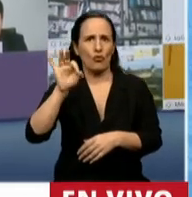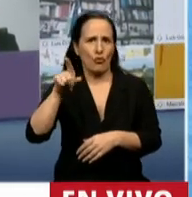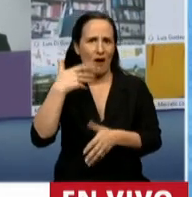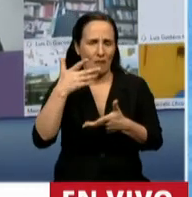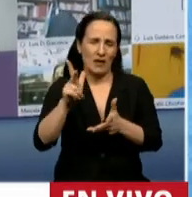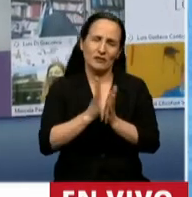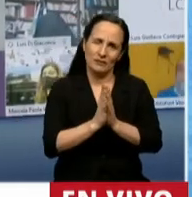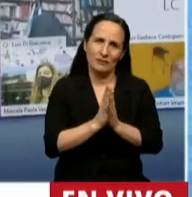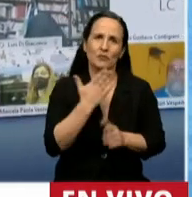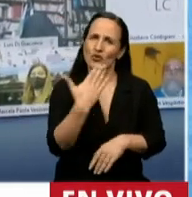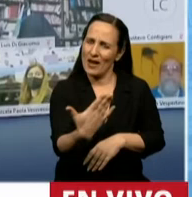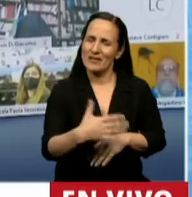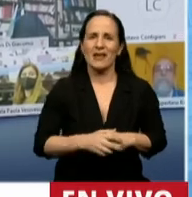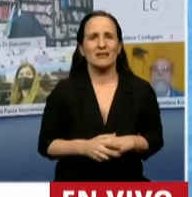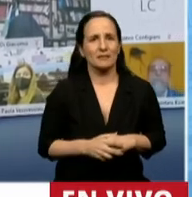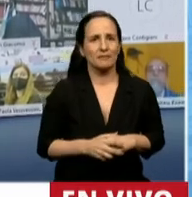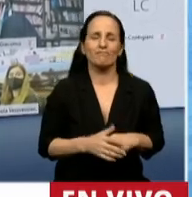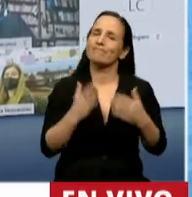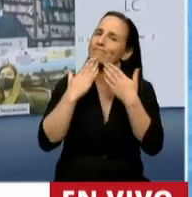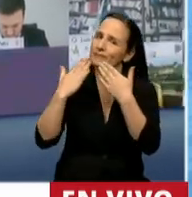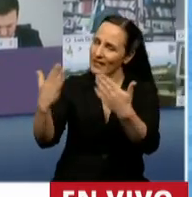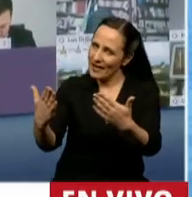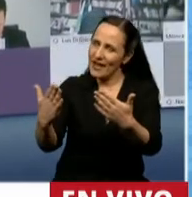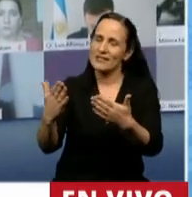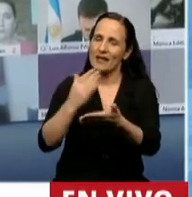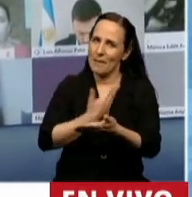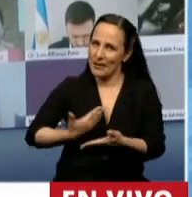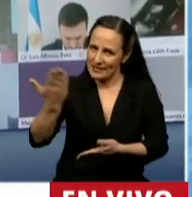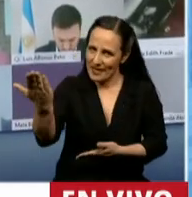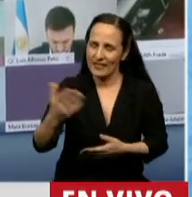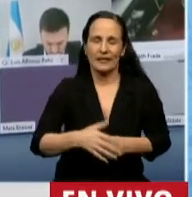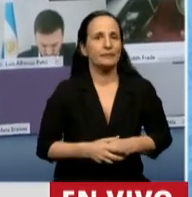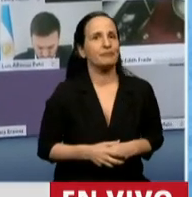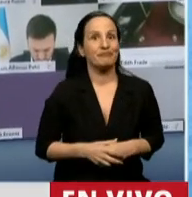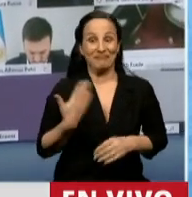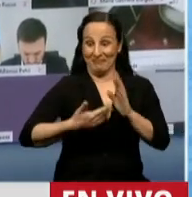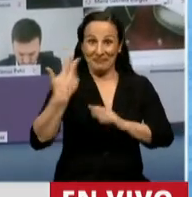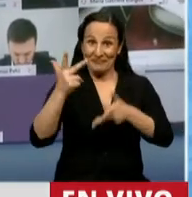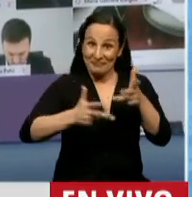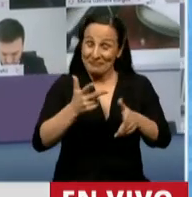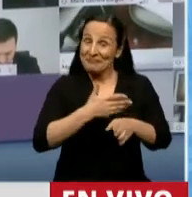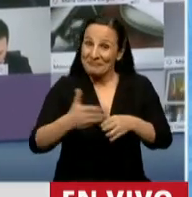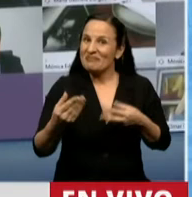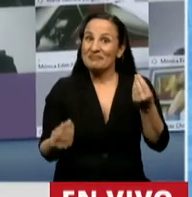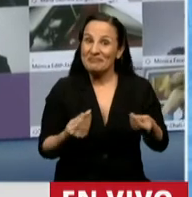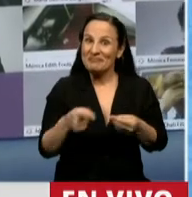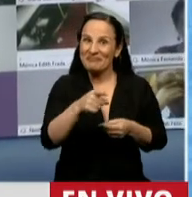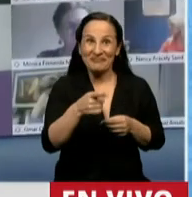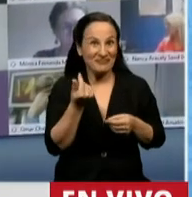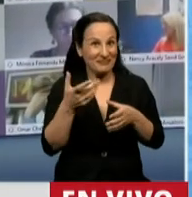Muchas gracias. Adelante. Gracias. Gracias, señor presidente. Decía que este Fondo de Reparación Histórica,